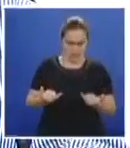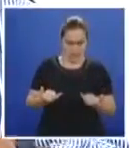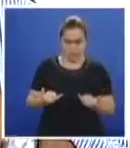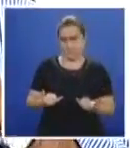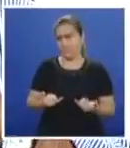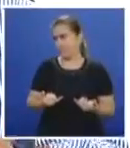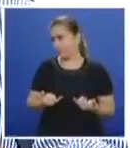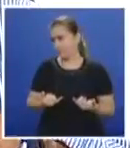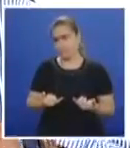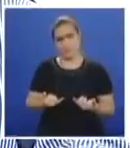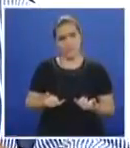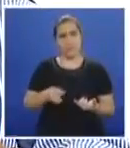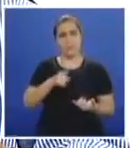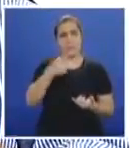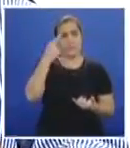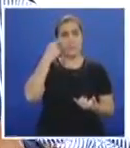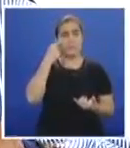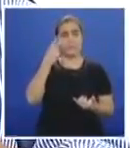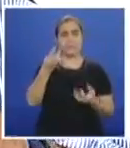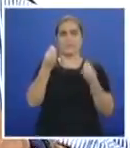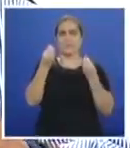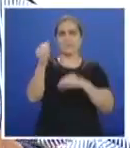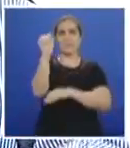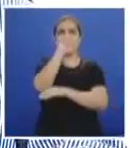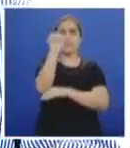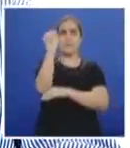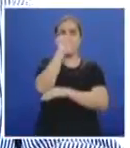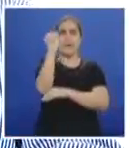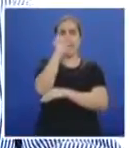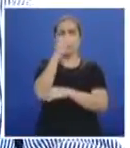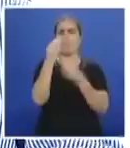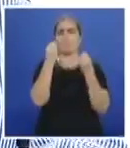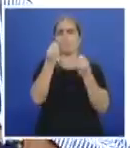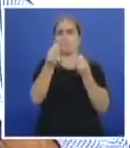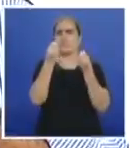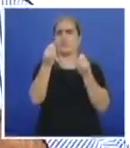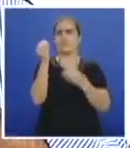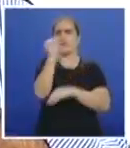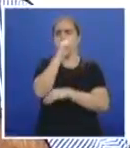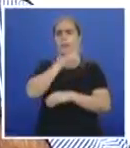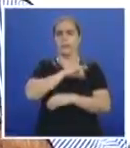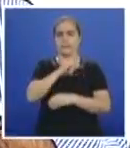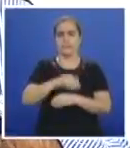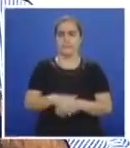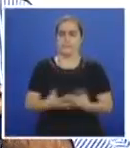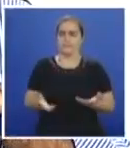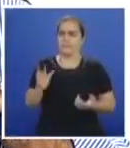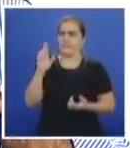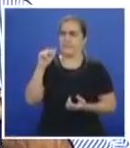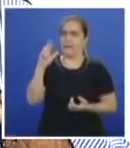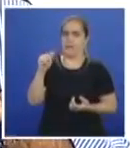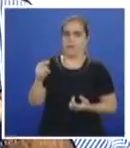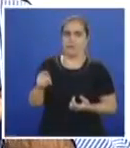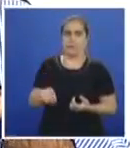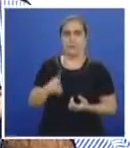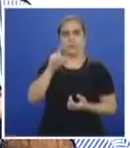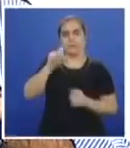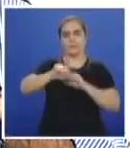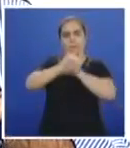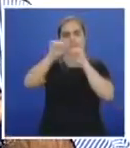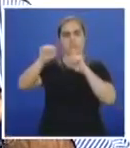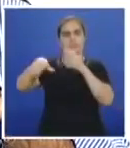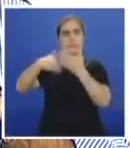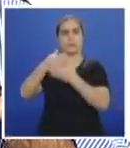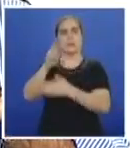la cantidad de carros que entran y salen y mire usted lo raro, es de 6 de la mañana